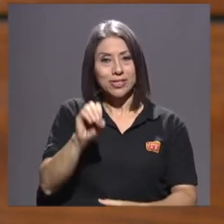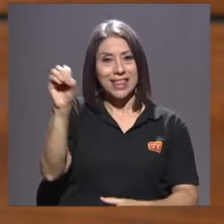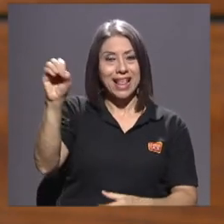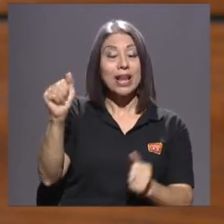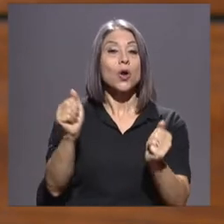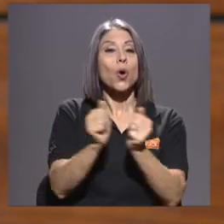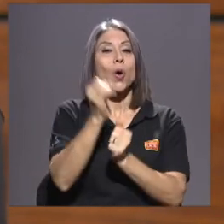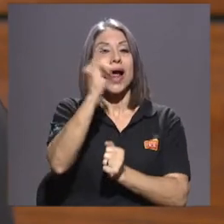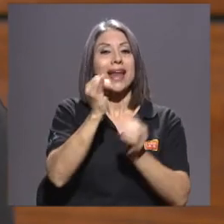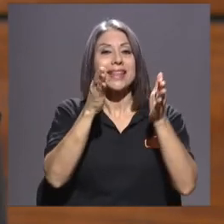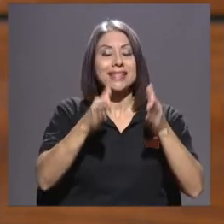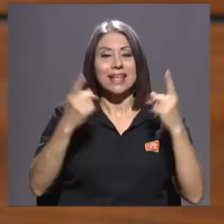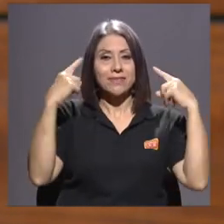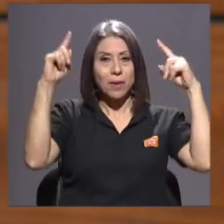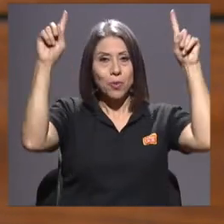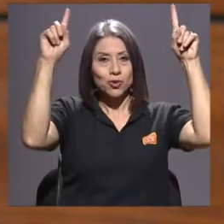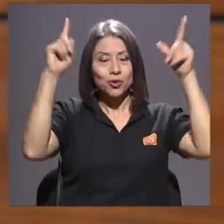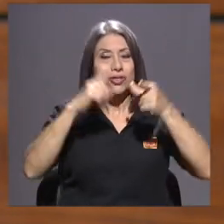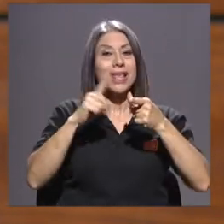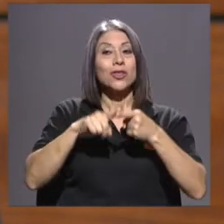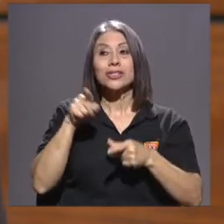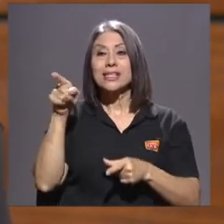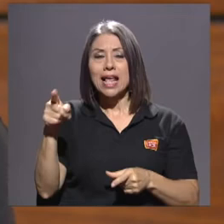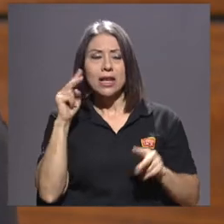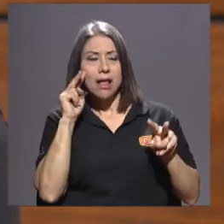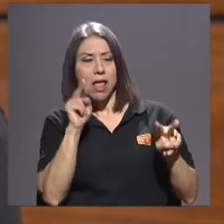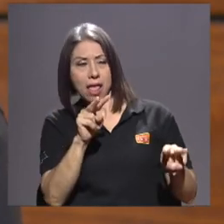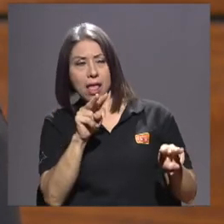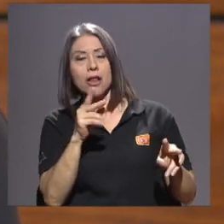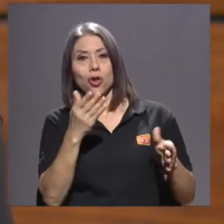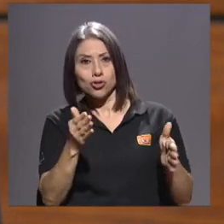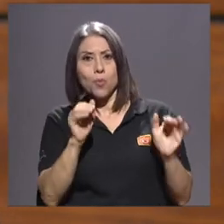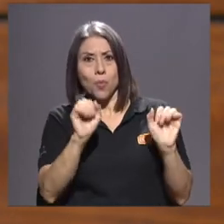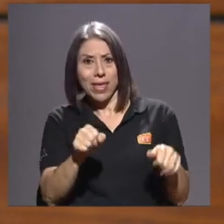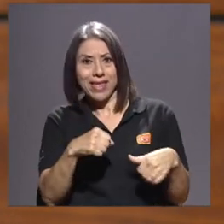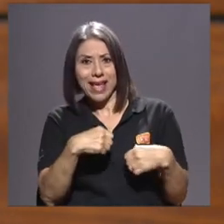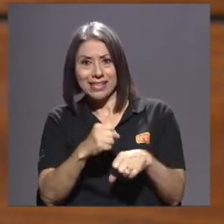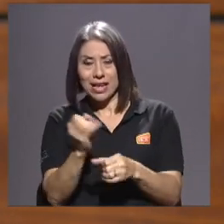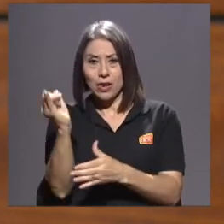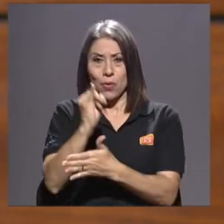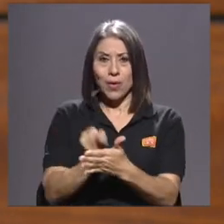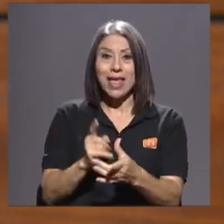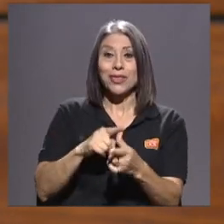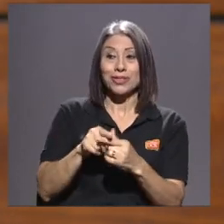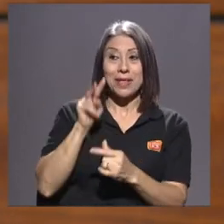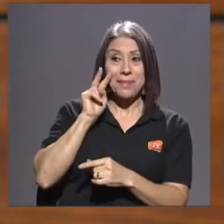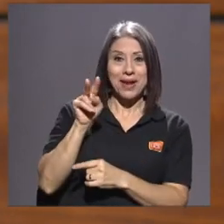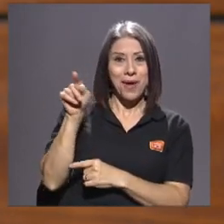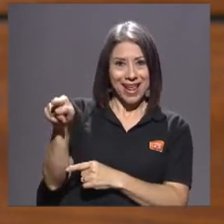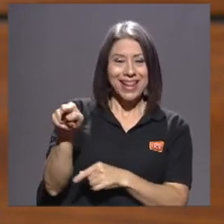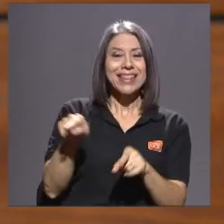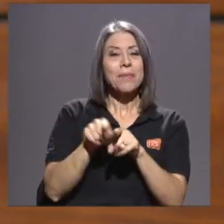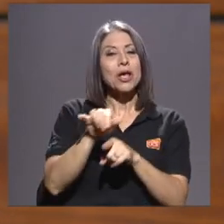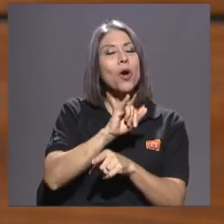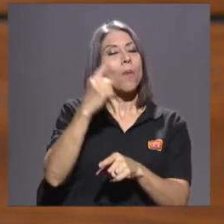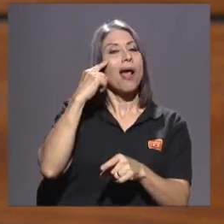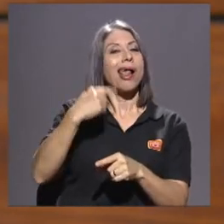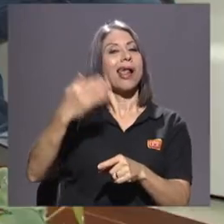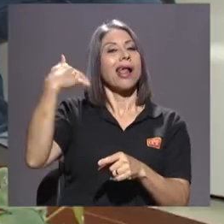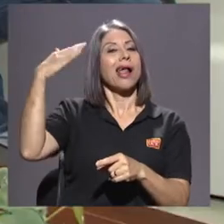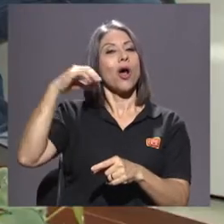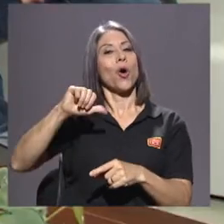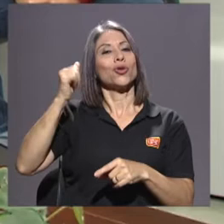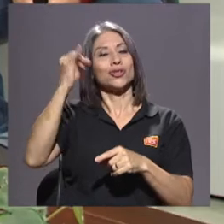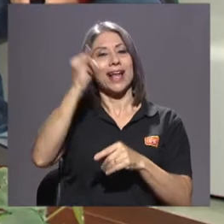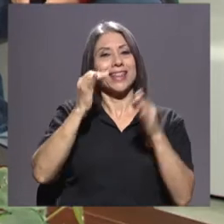famosos, entonces él los vuelve y los mira y los recrea, entonces verlo a él también es volver a ver a esos artistas, entonces es una gran oportunidad. ¿En